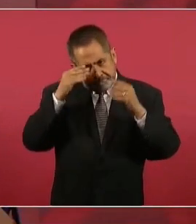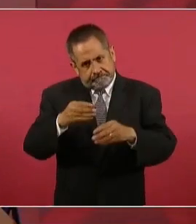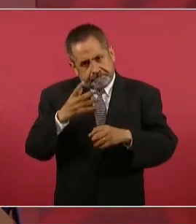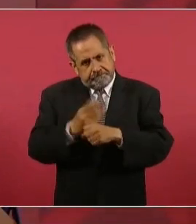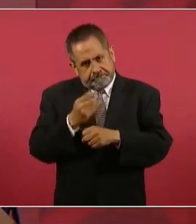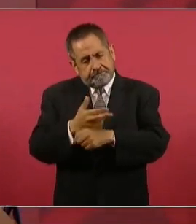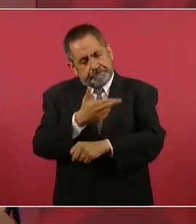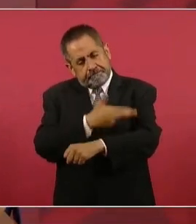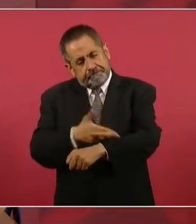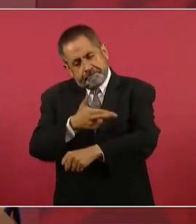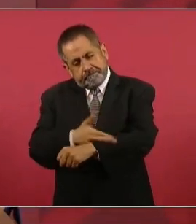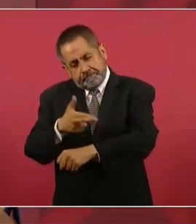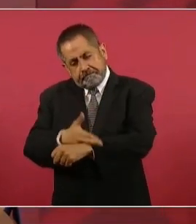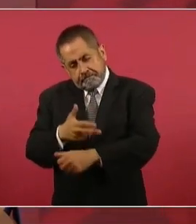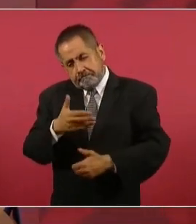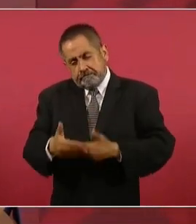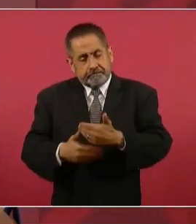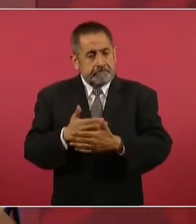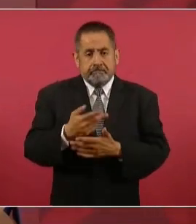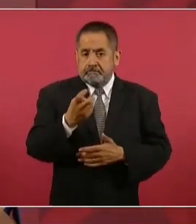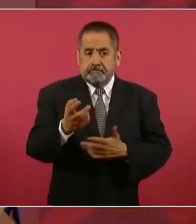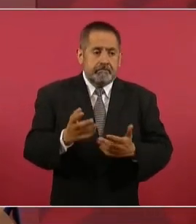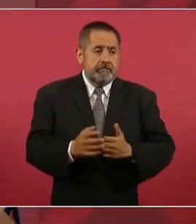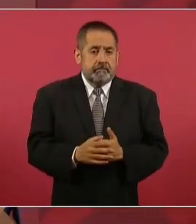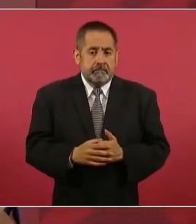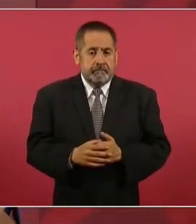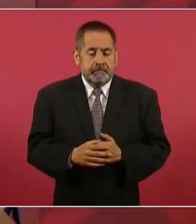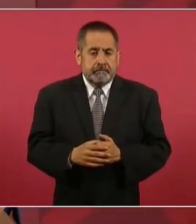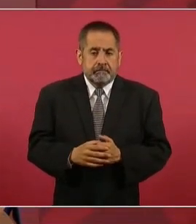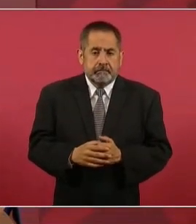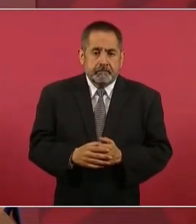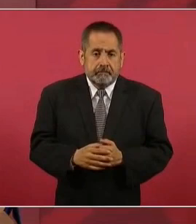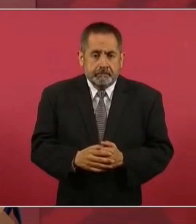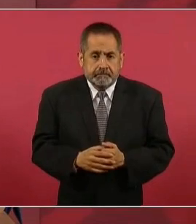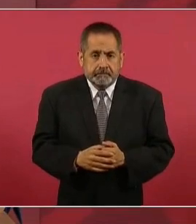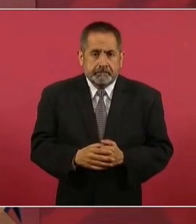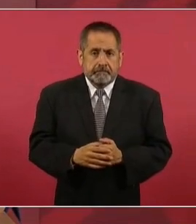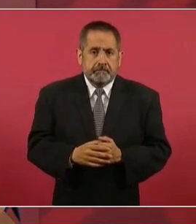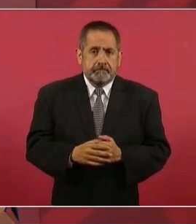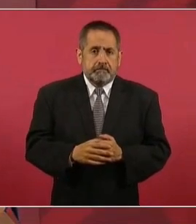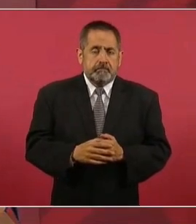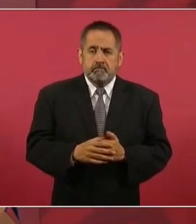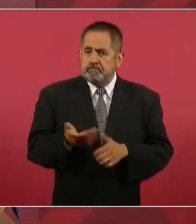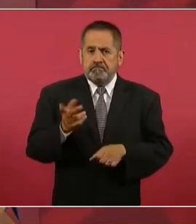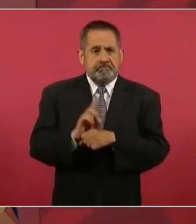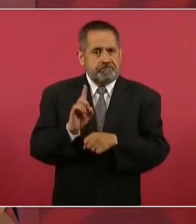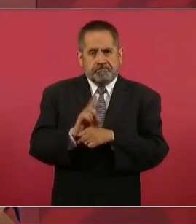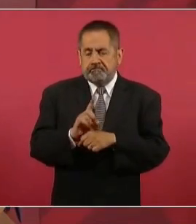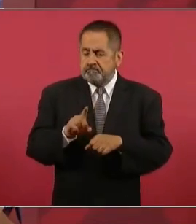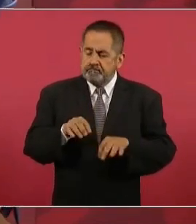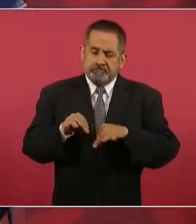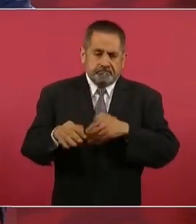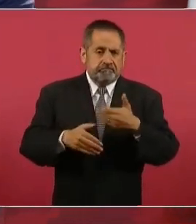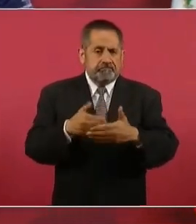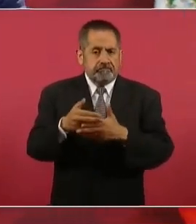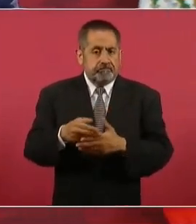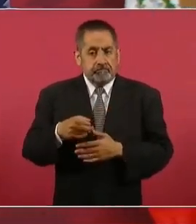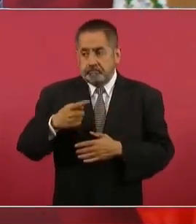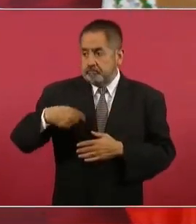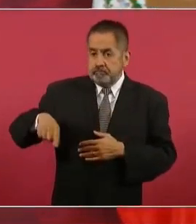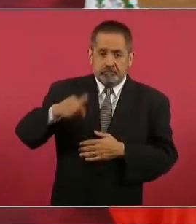trabajando todos los días y nos reunimos